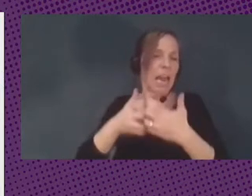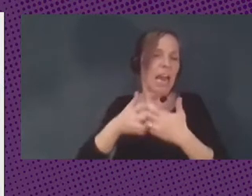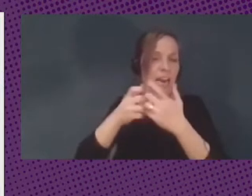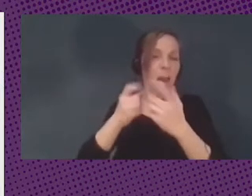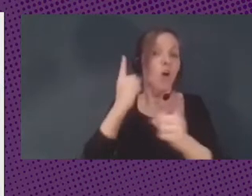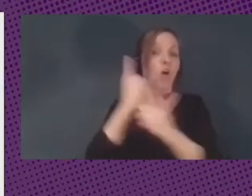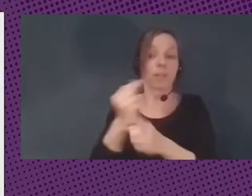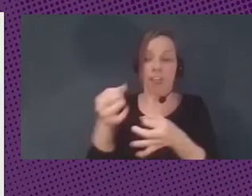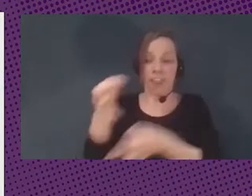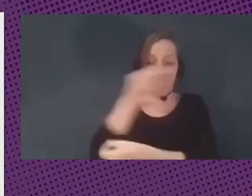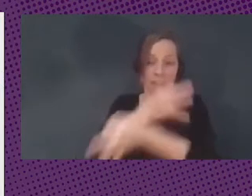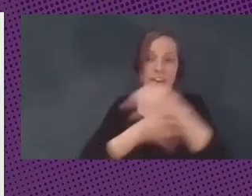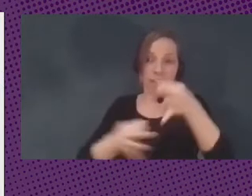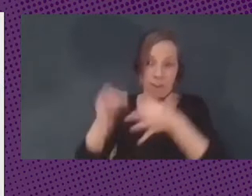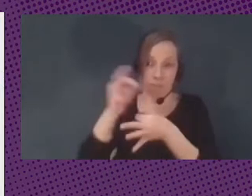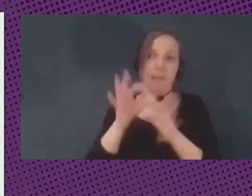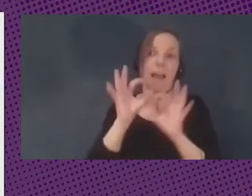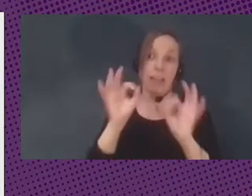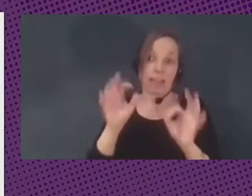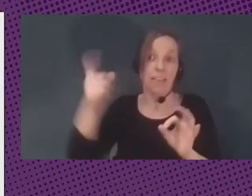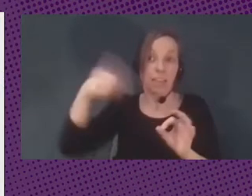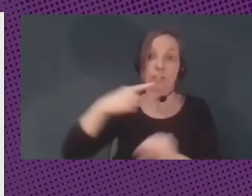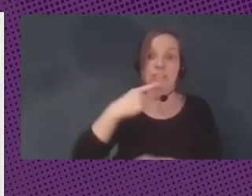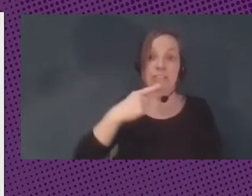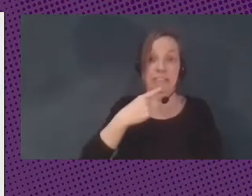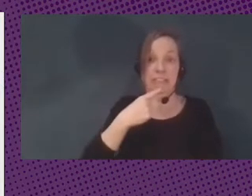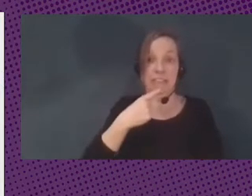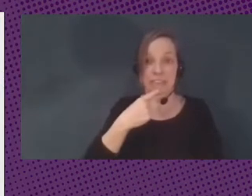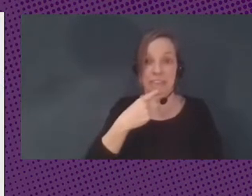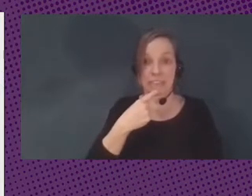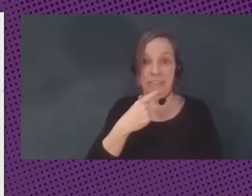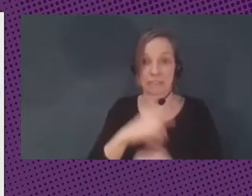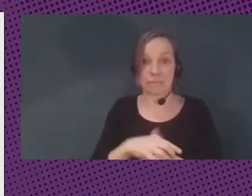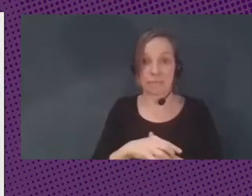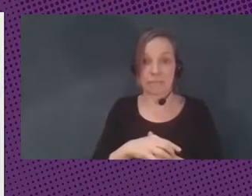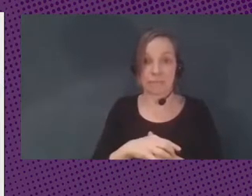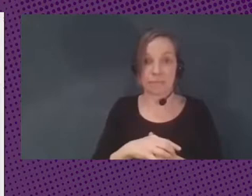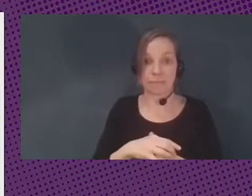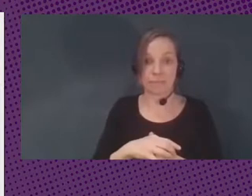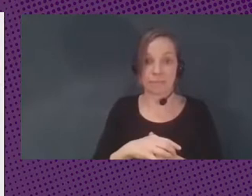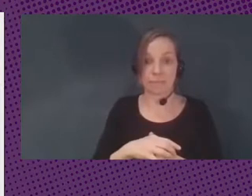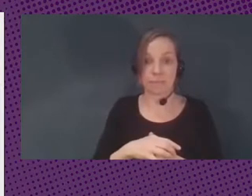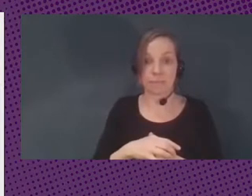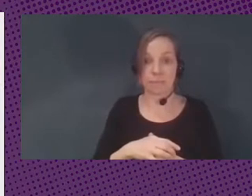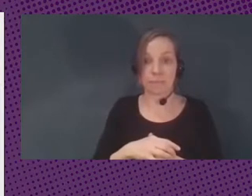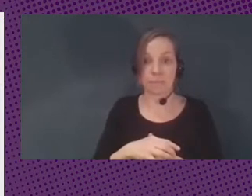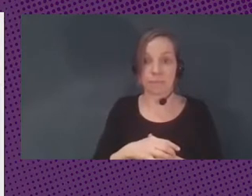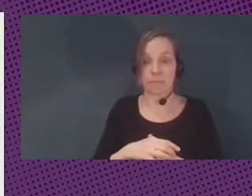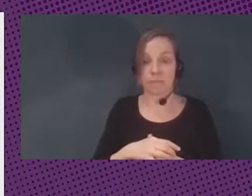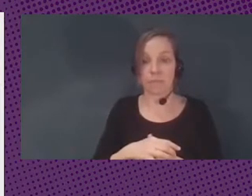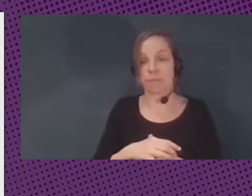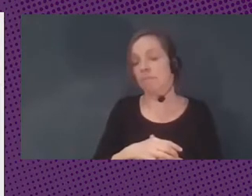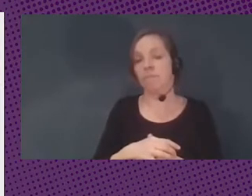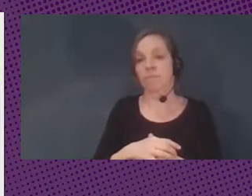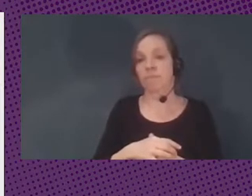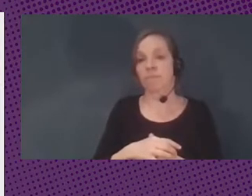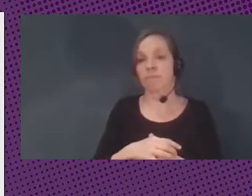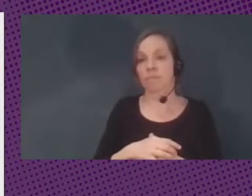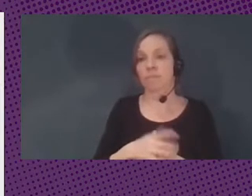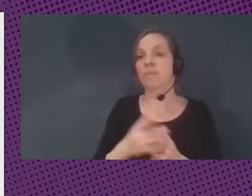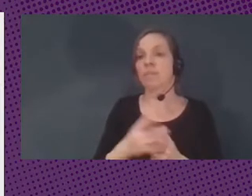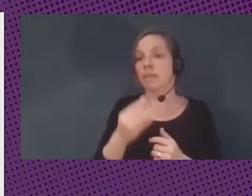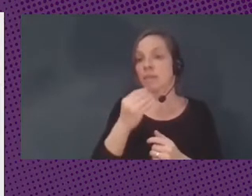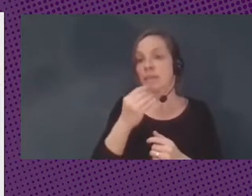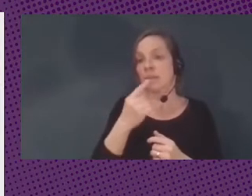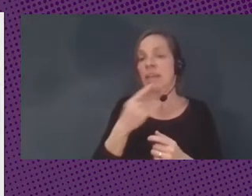¿no? lo dicen así War Against Cash o eufemísticamente la alianza Better Than Cash mejor